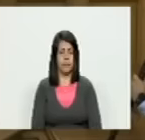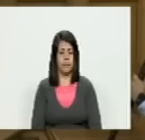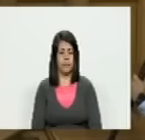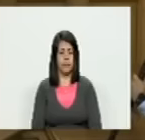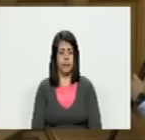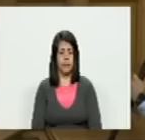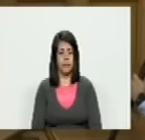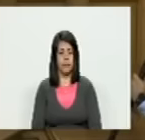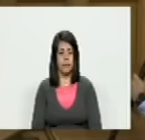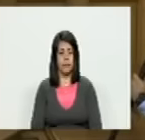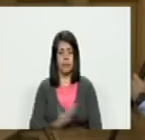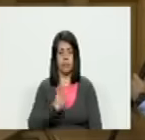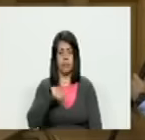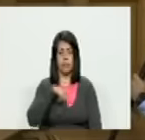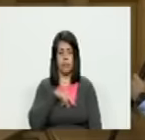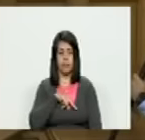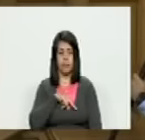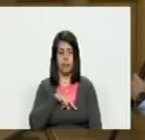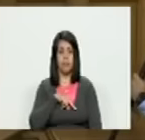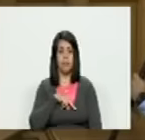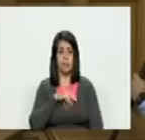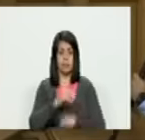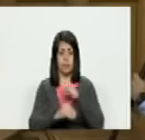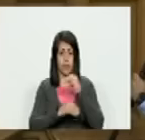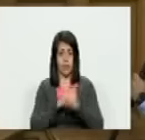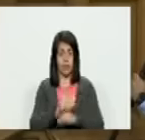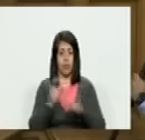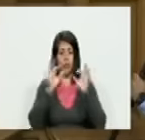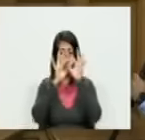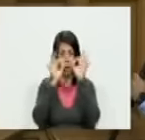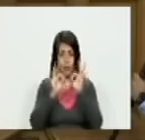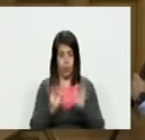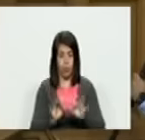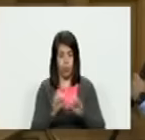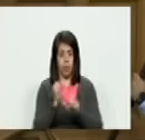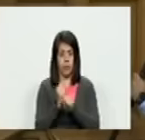y nosotros proponemos una metodología